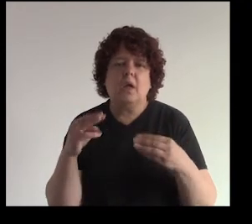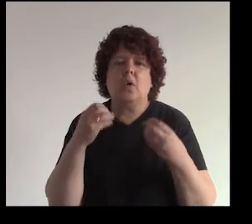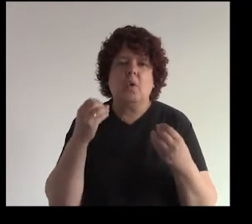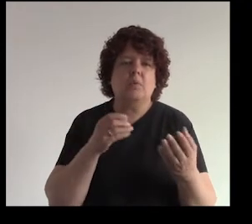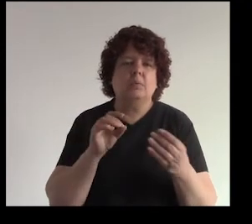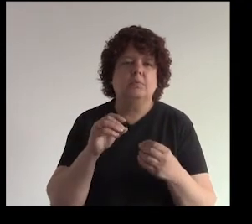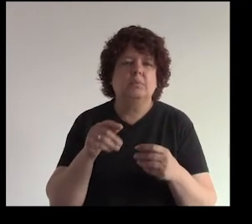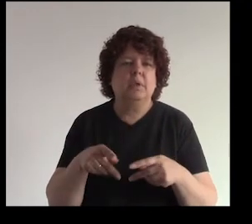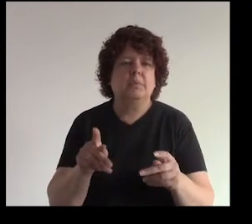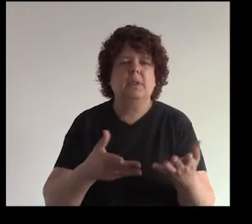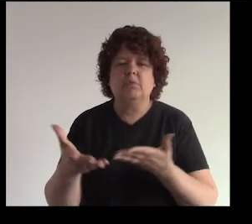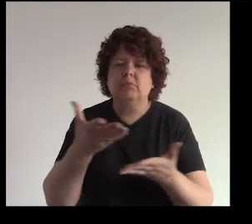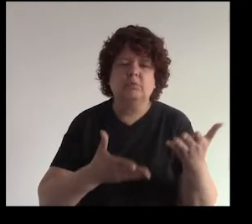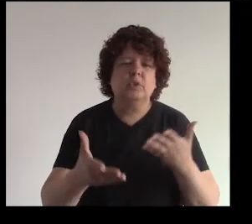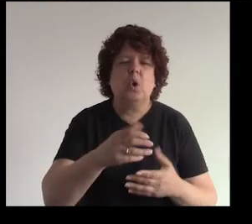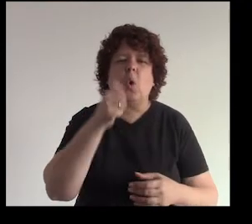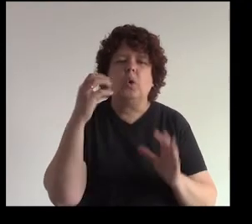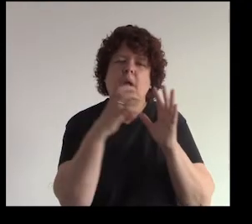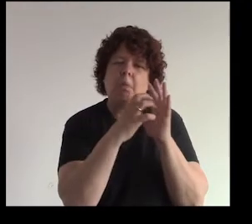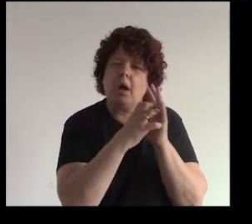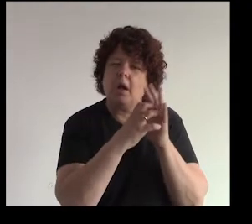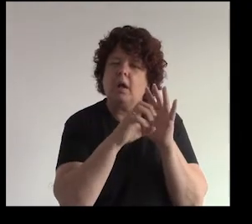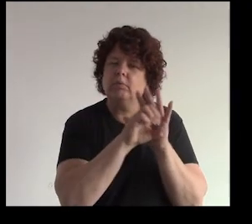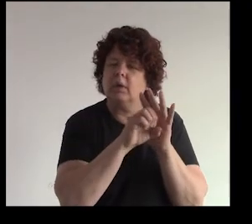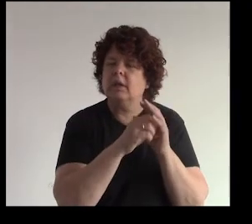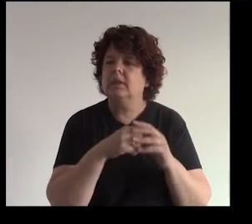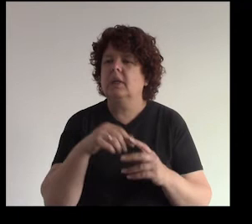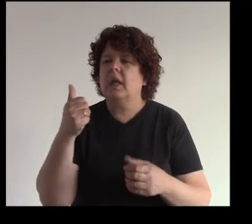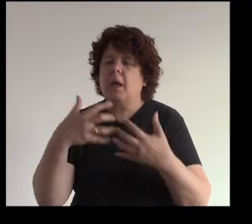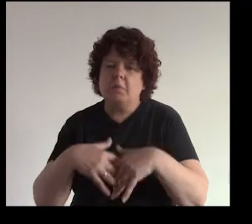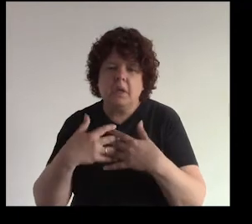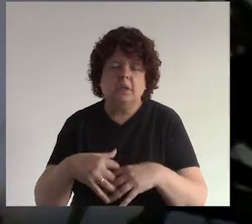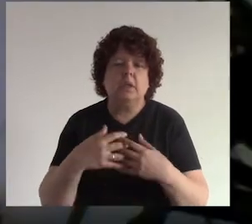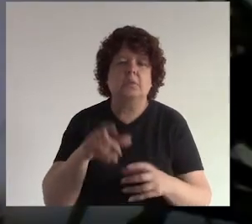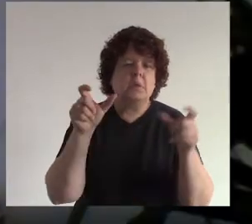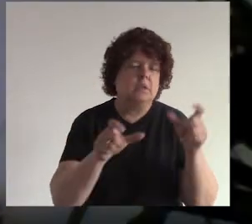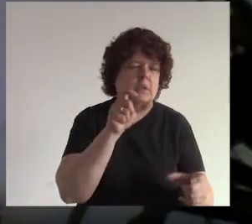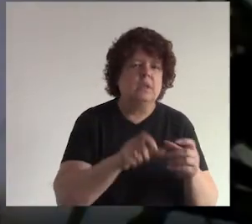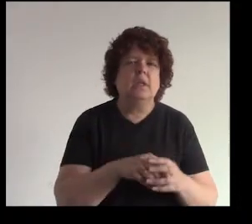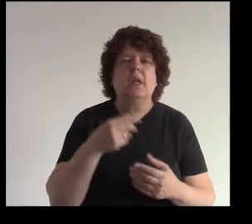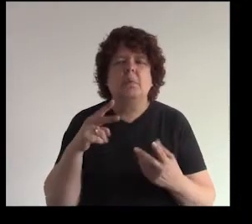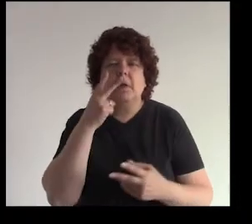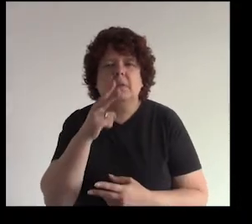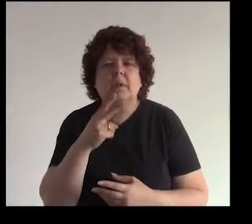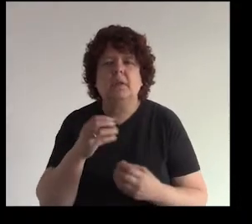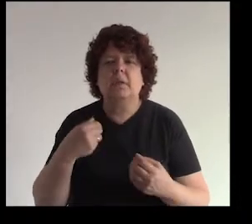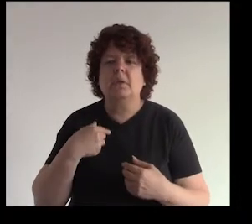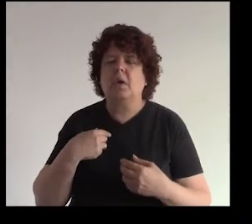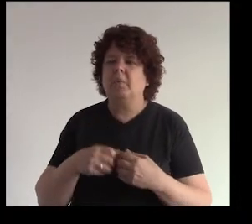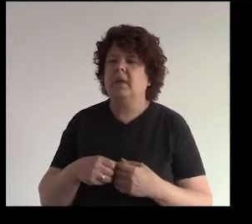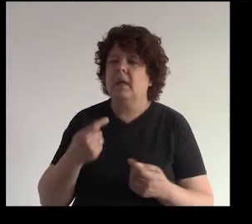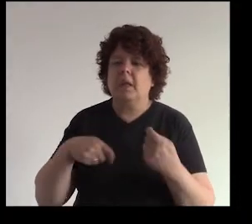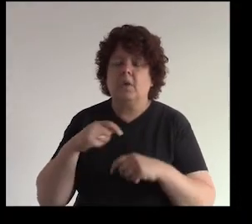permite interactuar con diferentes marcas instituciones empresas usuarios y pues de repente